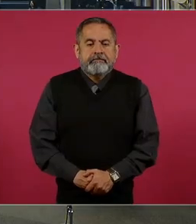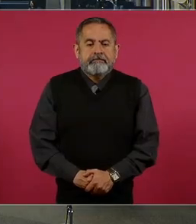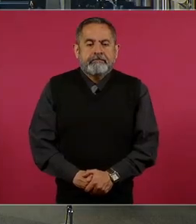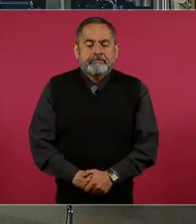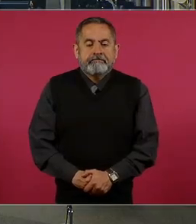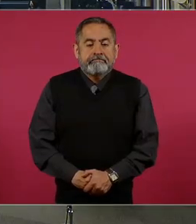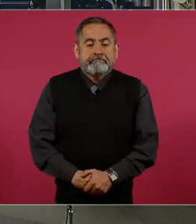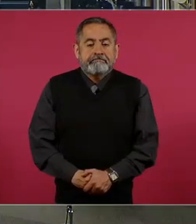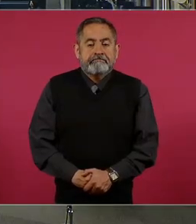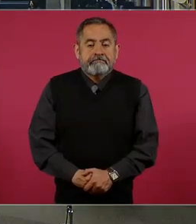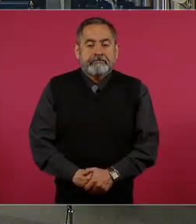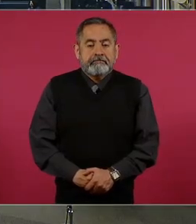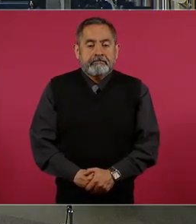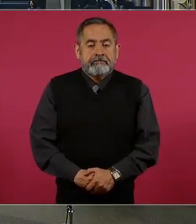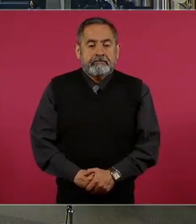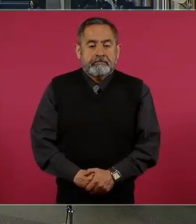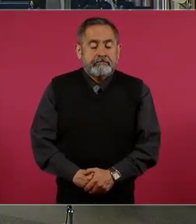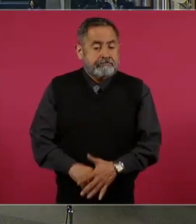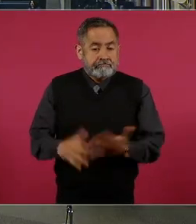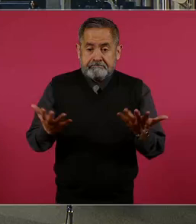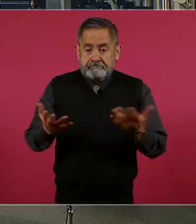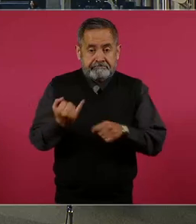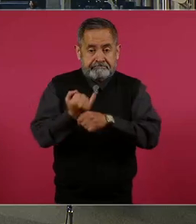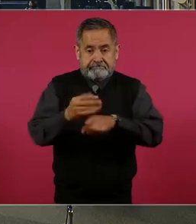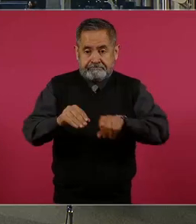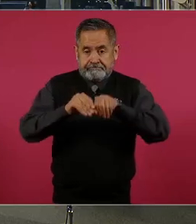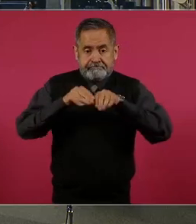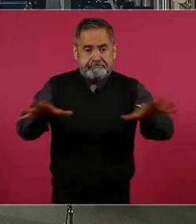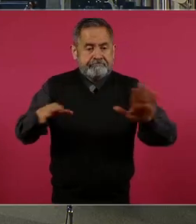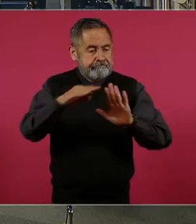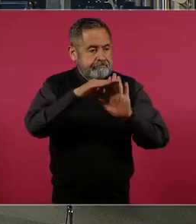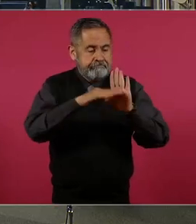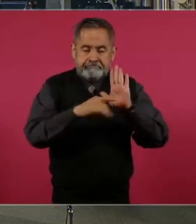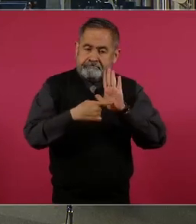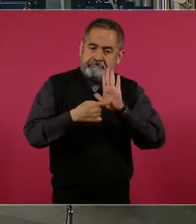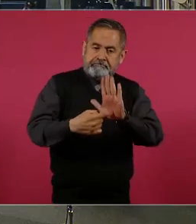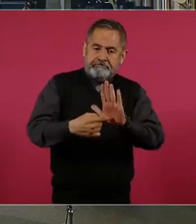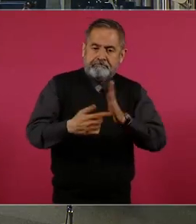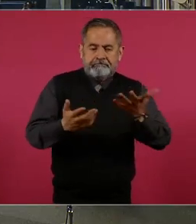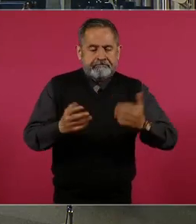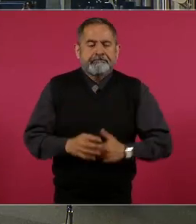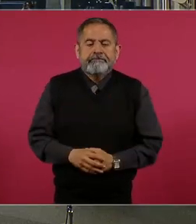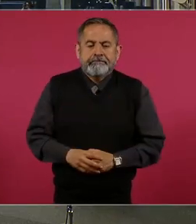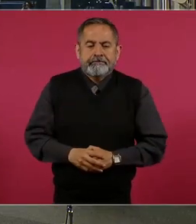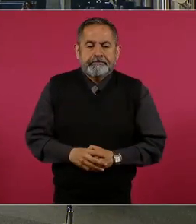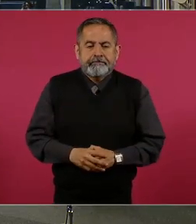Entonces, ya se informó. Vamos a empezar.